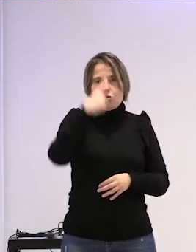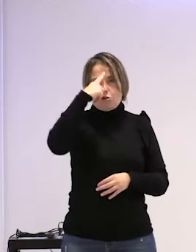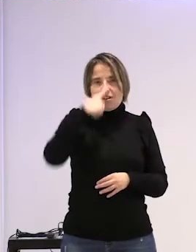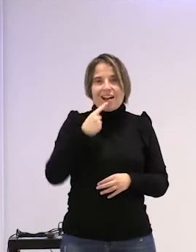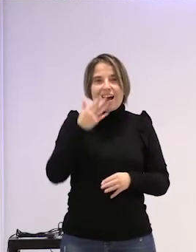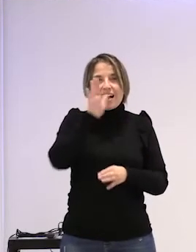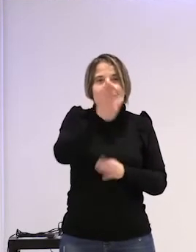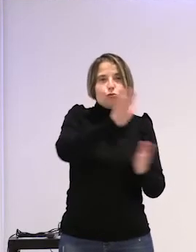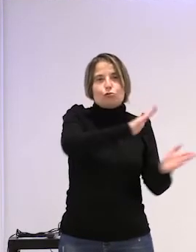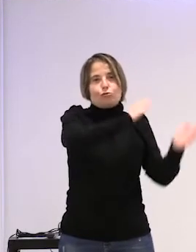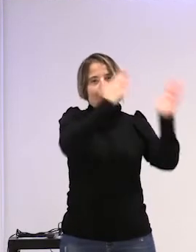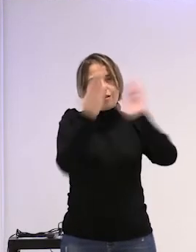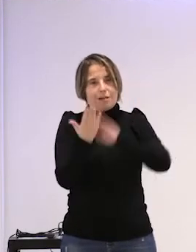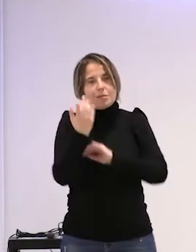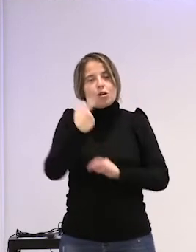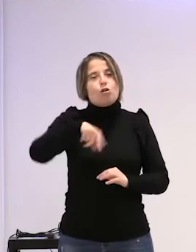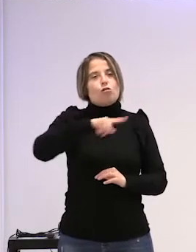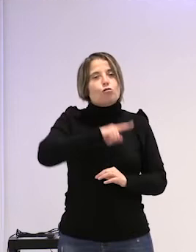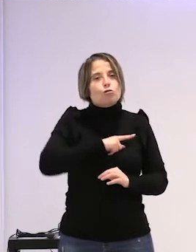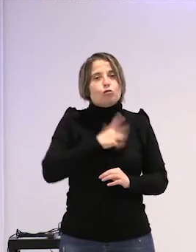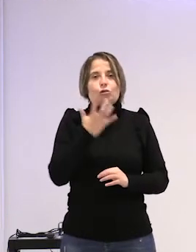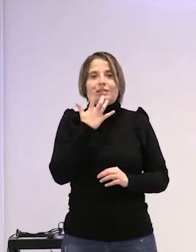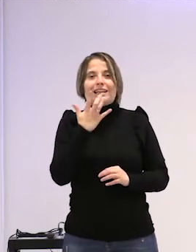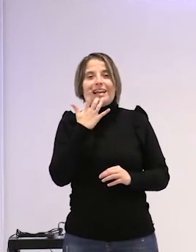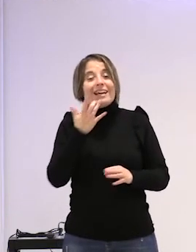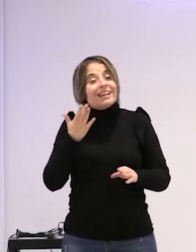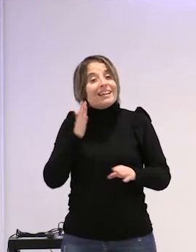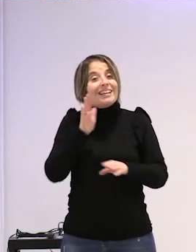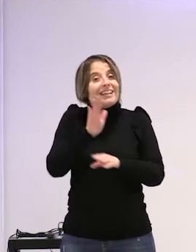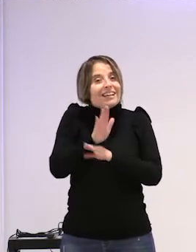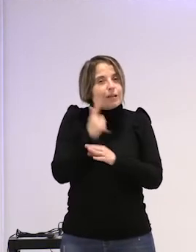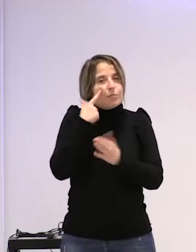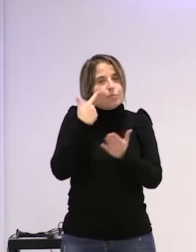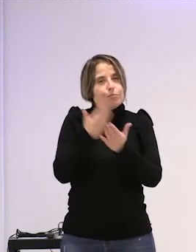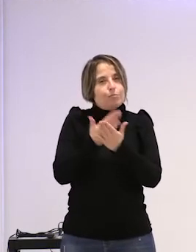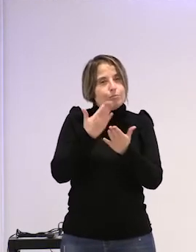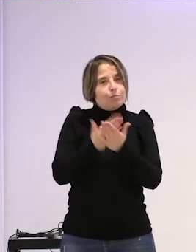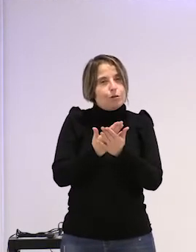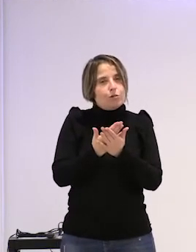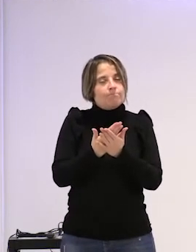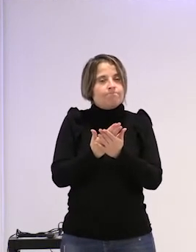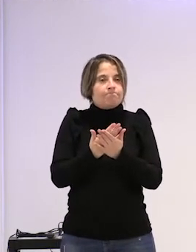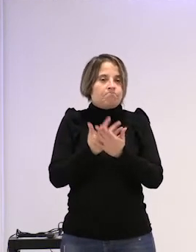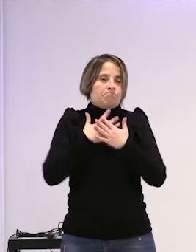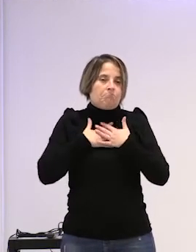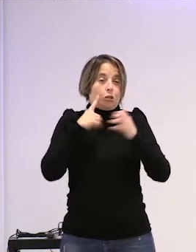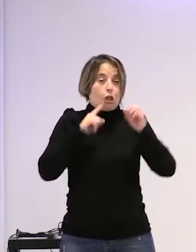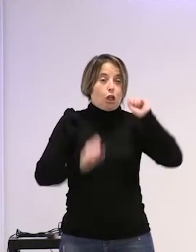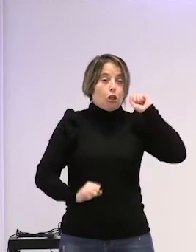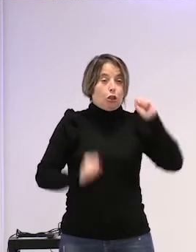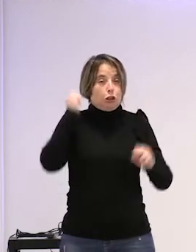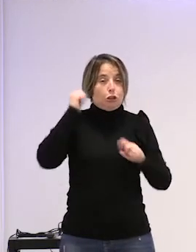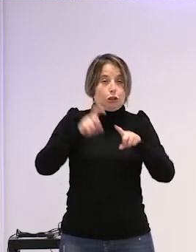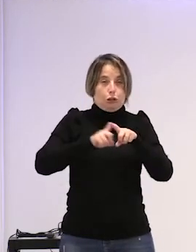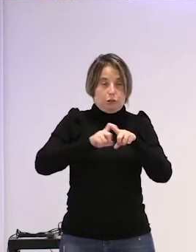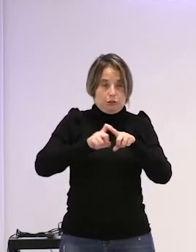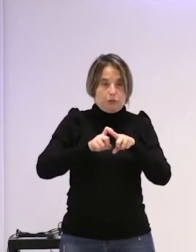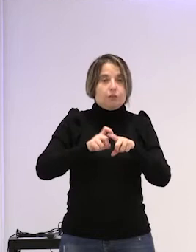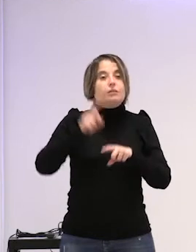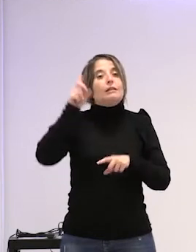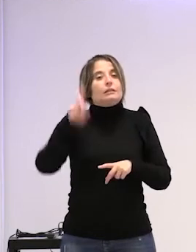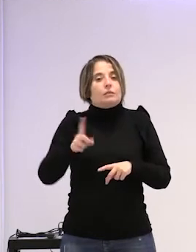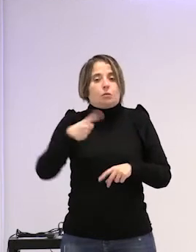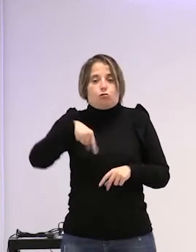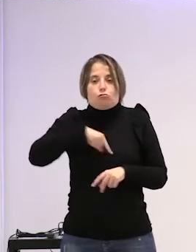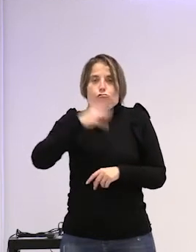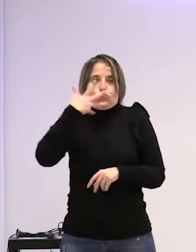conversión y tenemos derecho a citar como una pieza importante de la predisposición histérica que por otra parte nos es